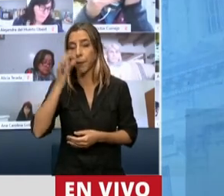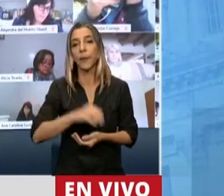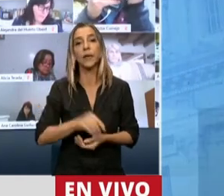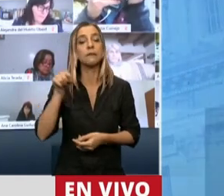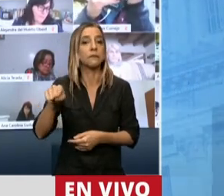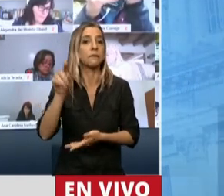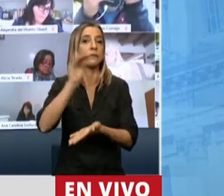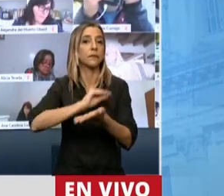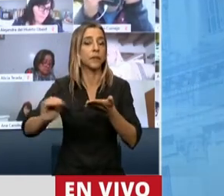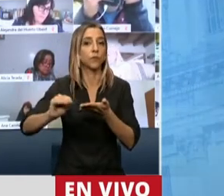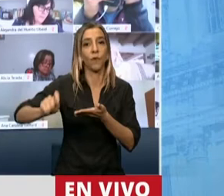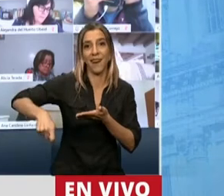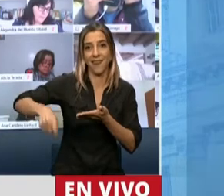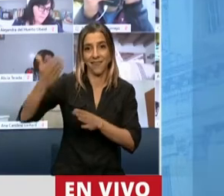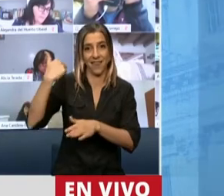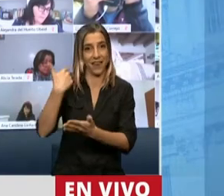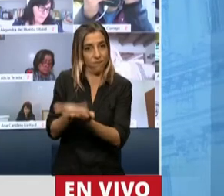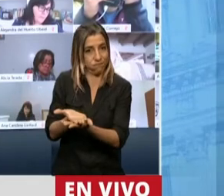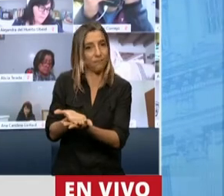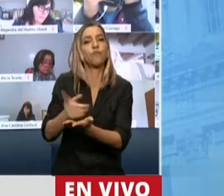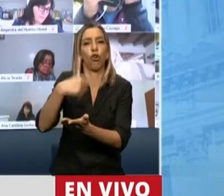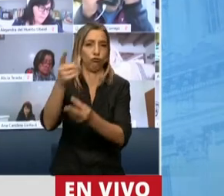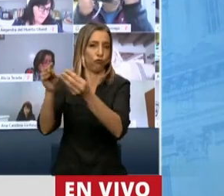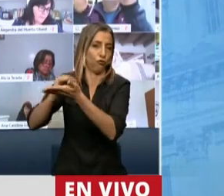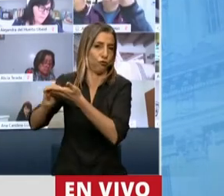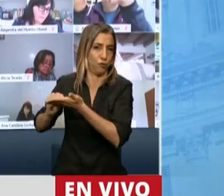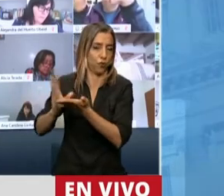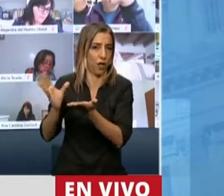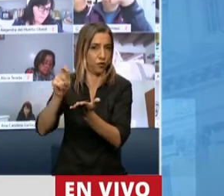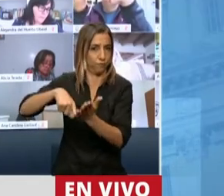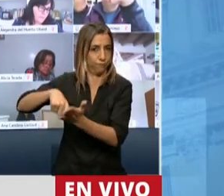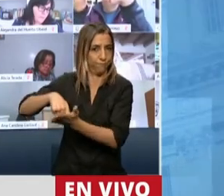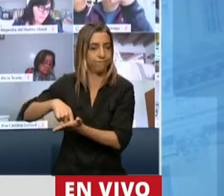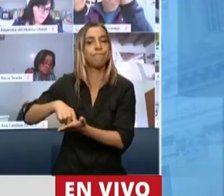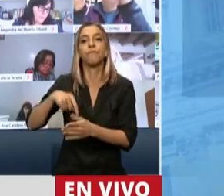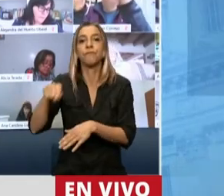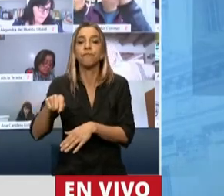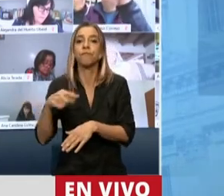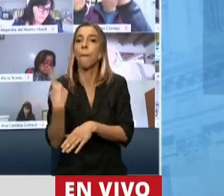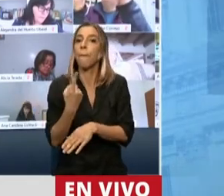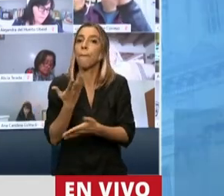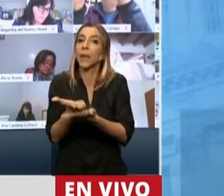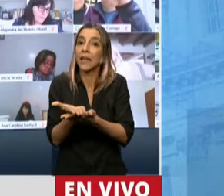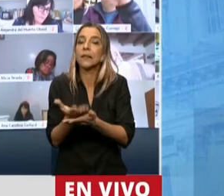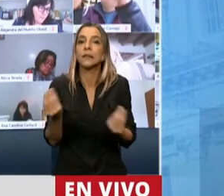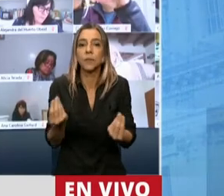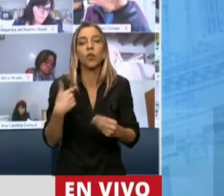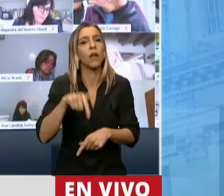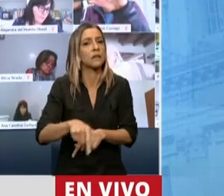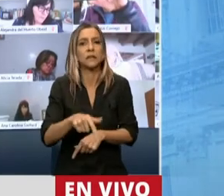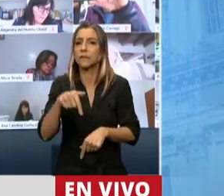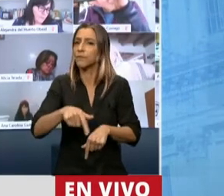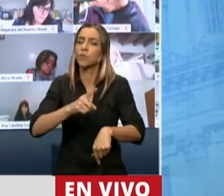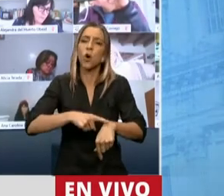diputado Negri y otros. Un expediente por el cual venimos a pedirle a esta Cámara la declaración de la